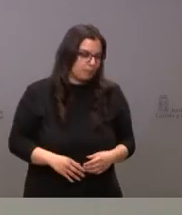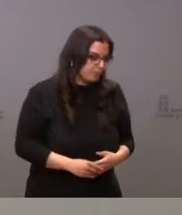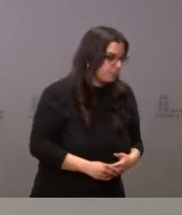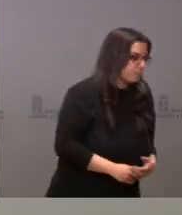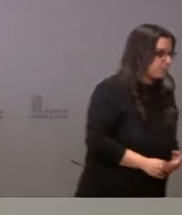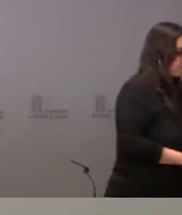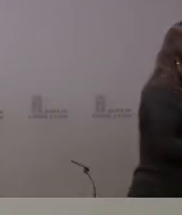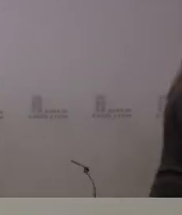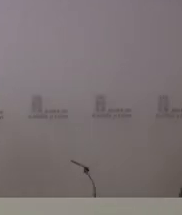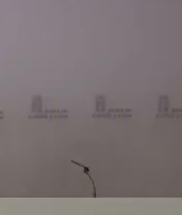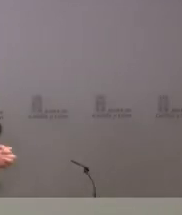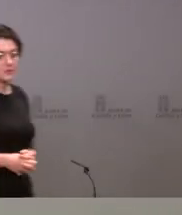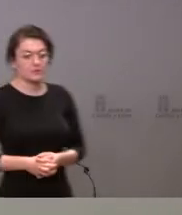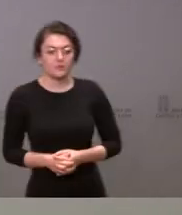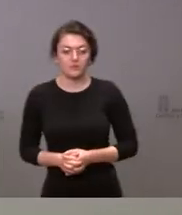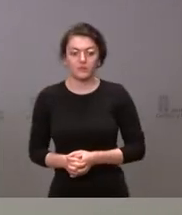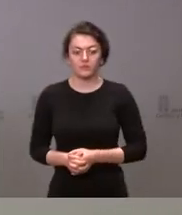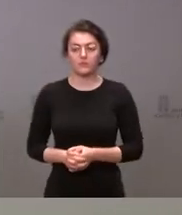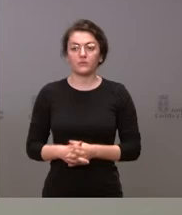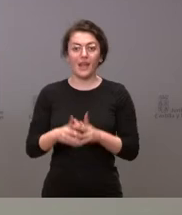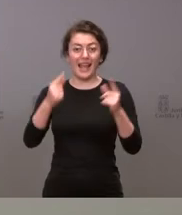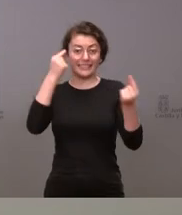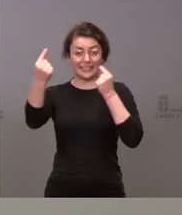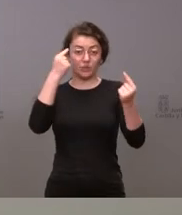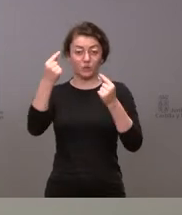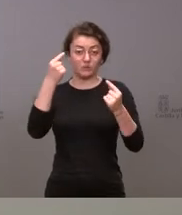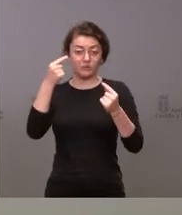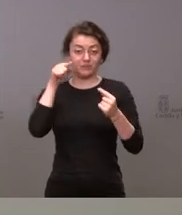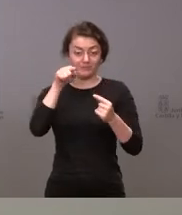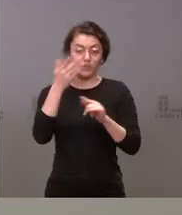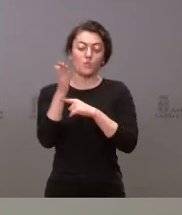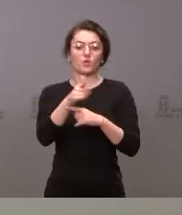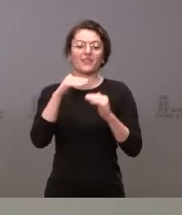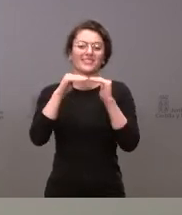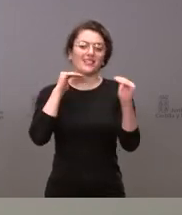datos muestran una cierta estabilidad en la evolución de la pandemia.